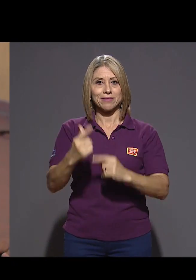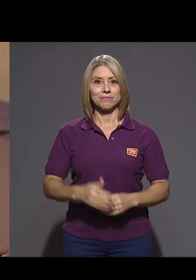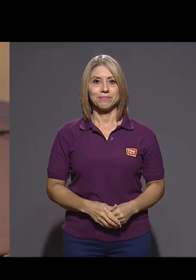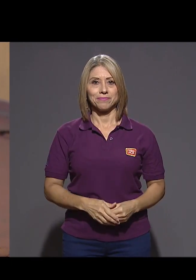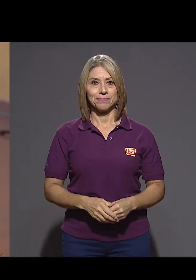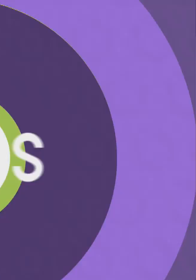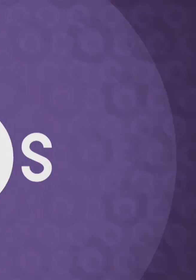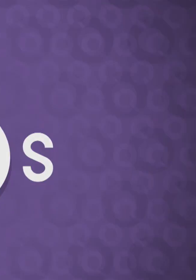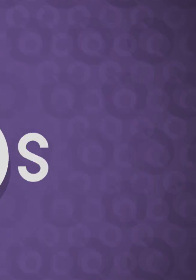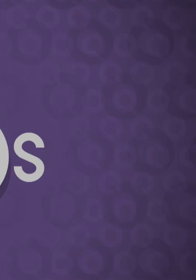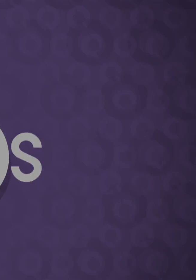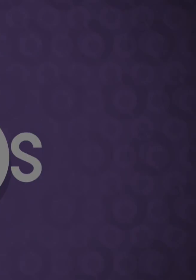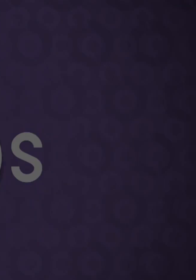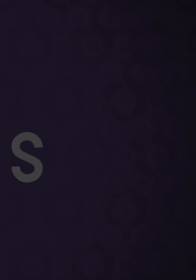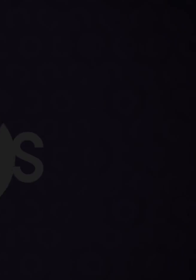Que siga este proyecto tan lindo.